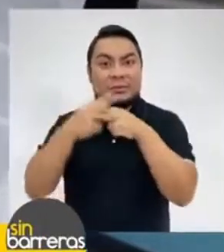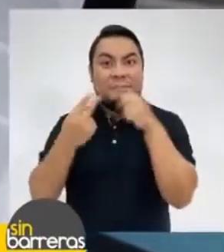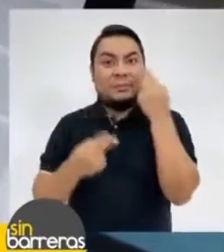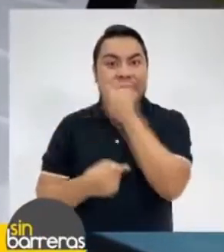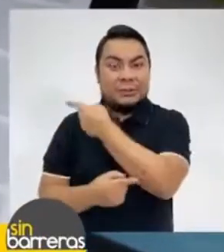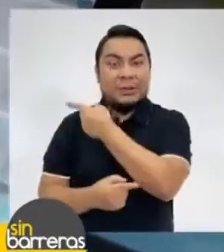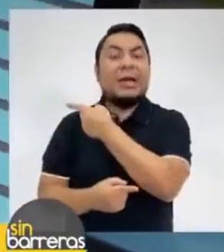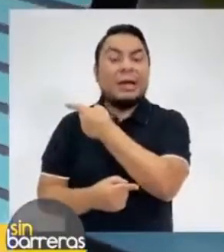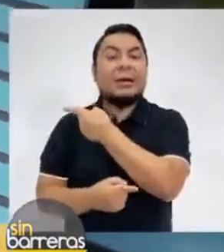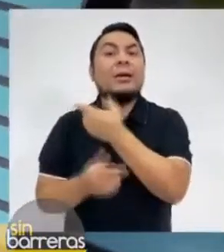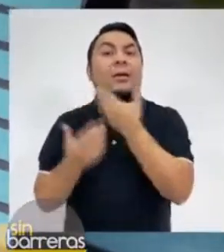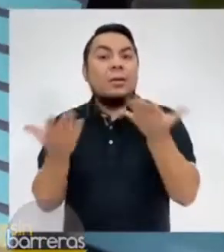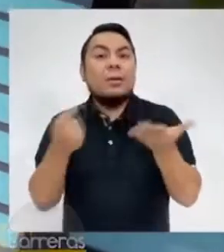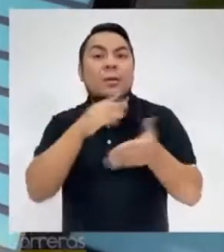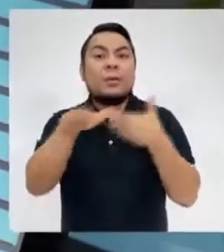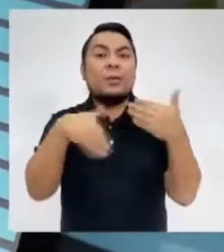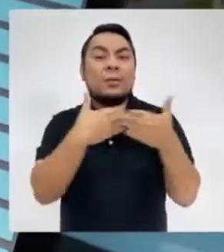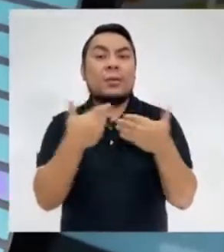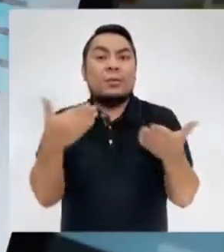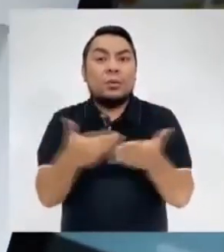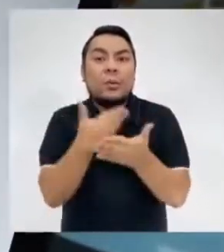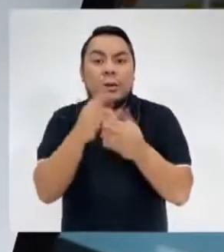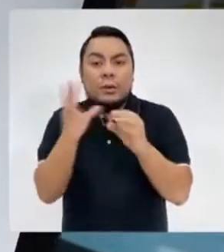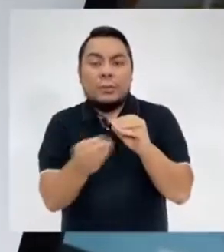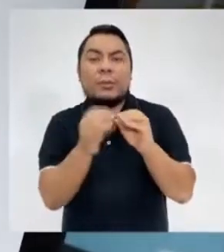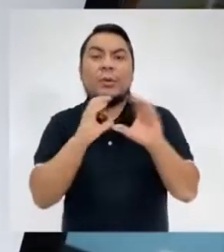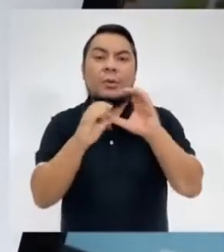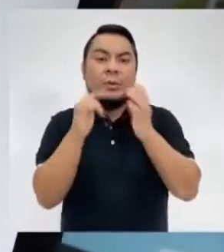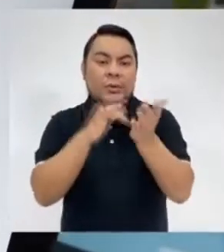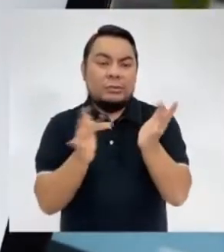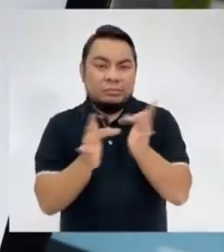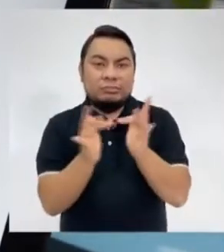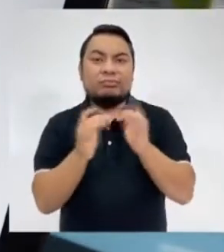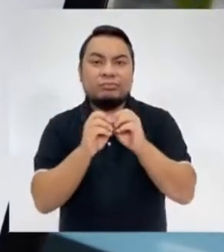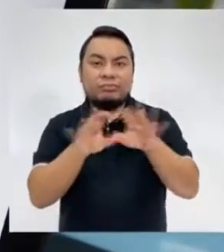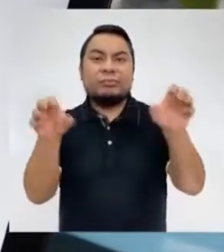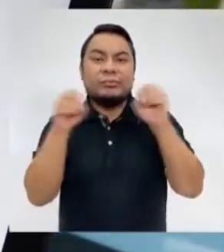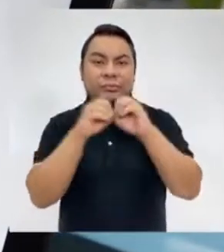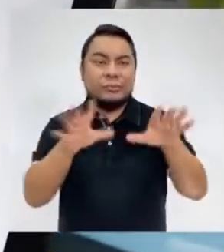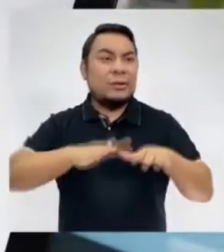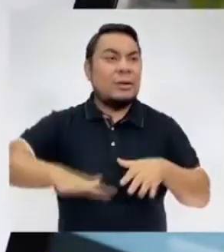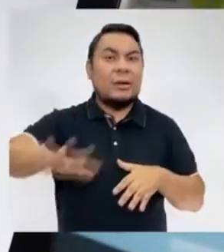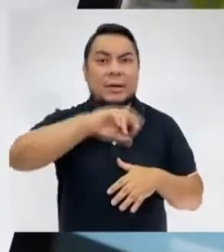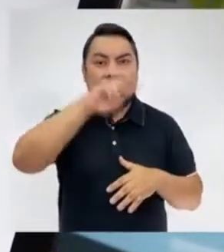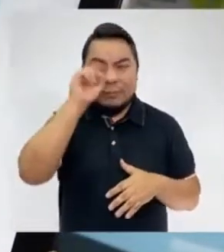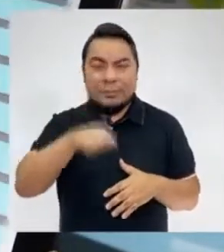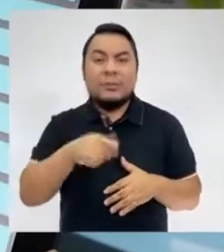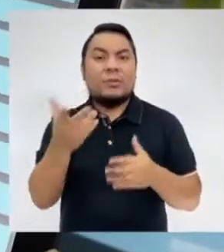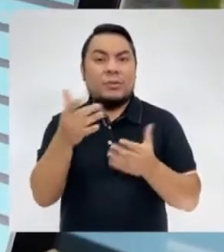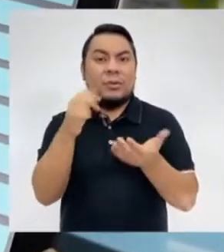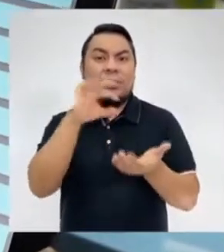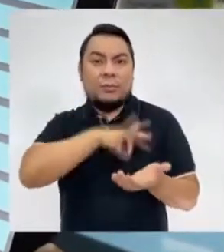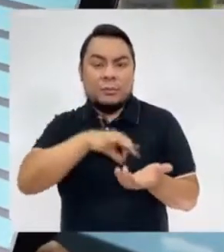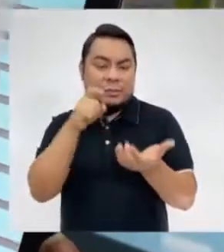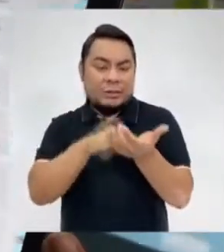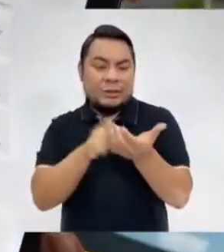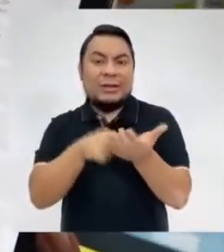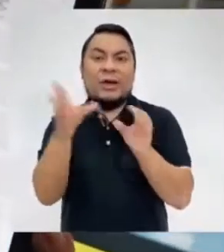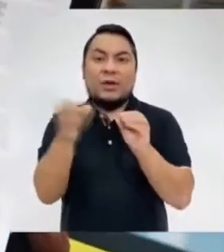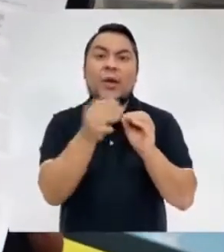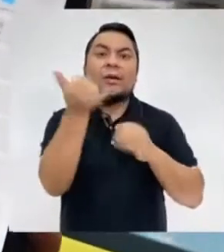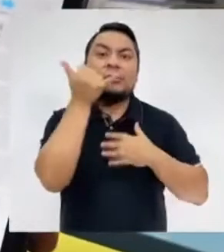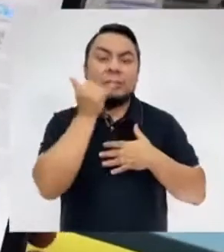sacamos alguna nueva versión lo vamos a estar comunicando en nuestras redes sociales Tinitus Perú y pues